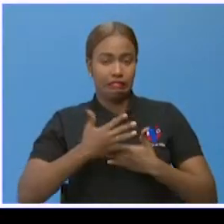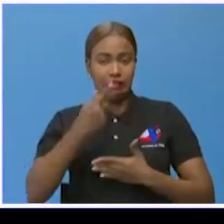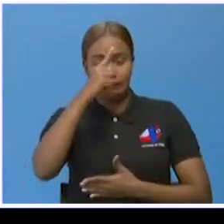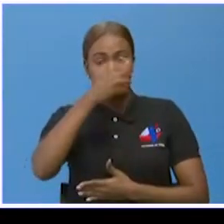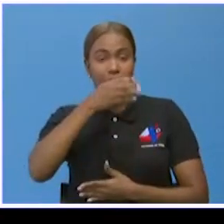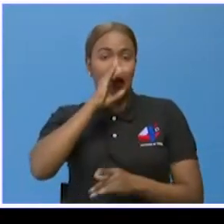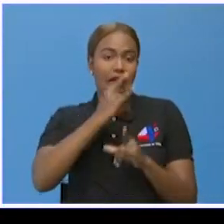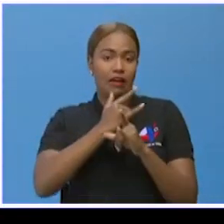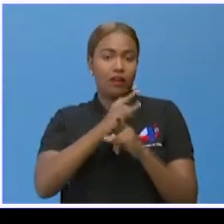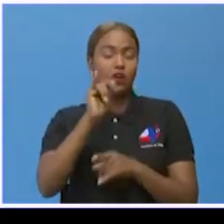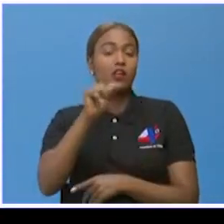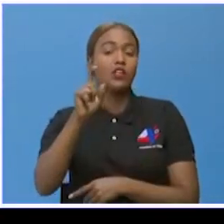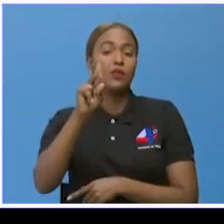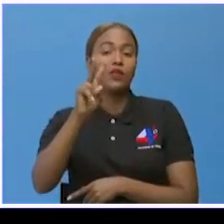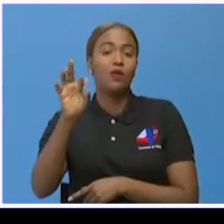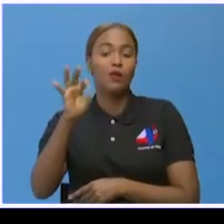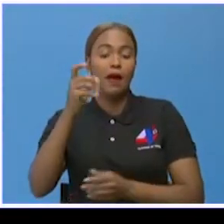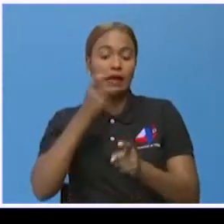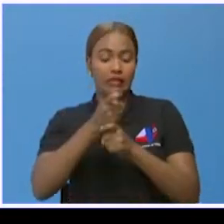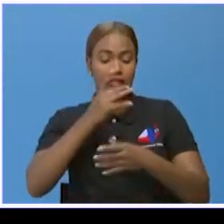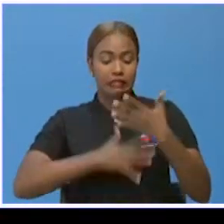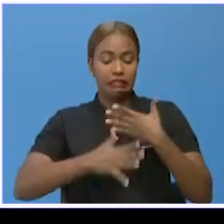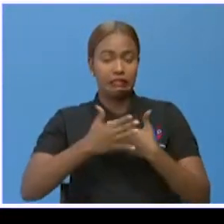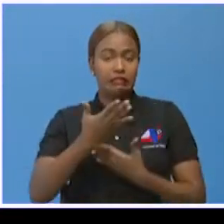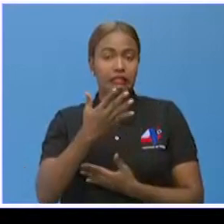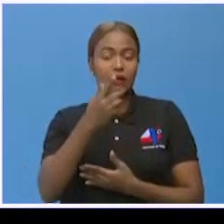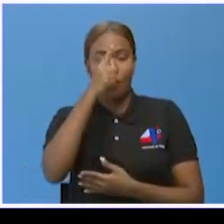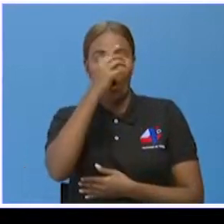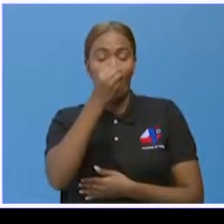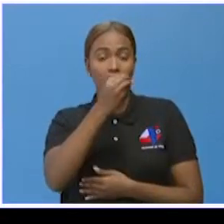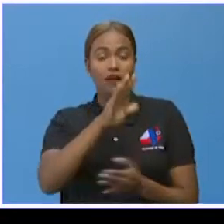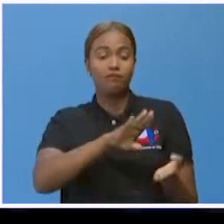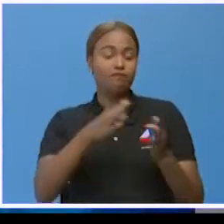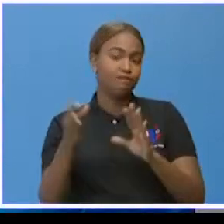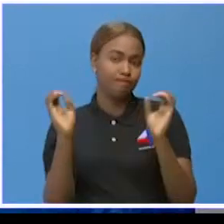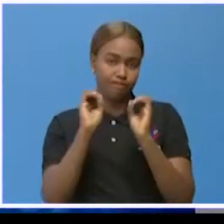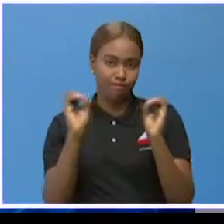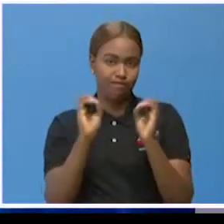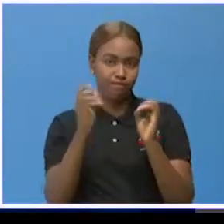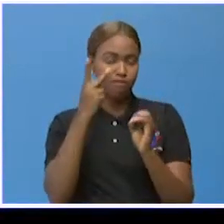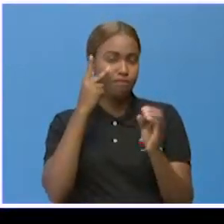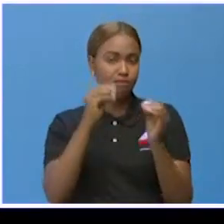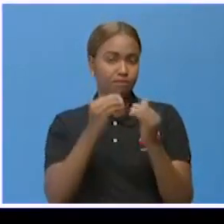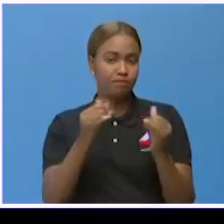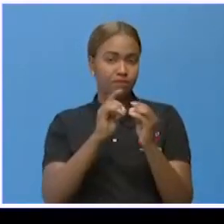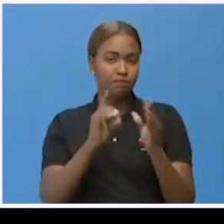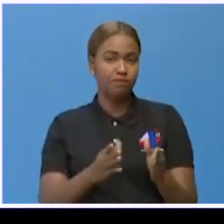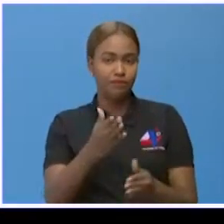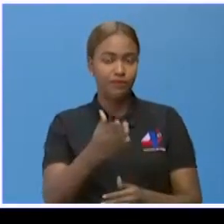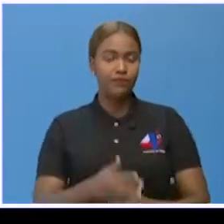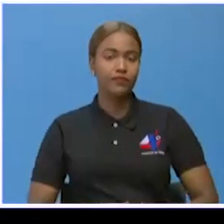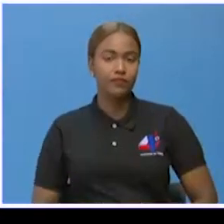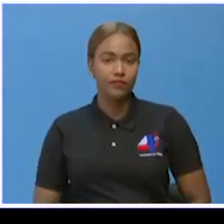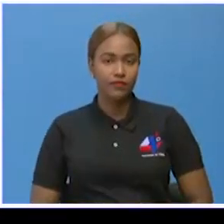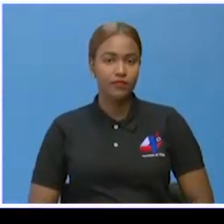y 129 por alimentos, sin que haya ningún fallecido. Escuchemos al director del COE.